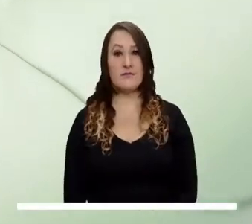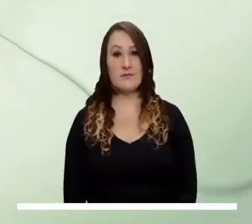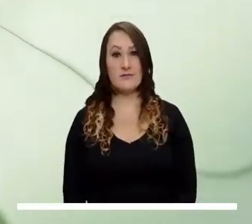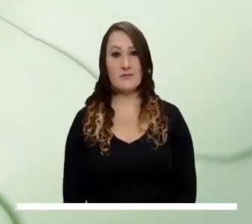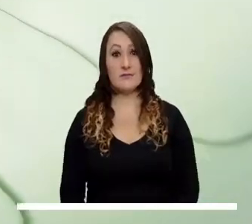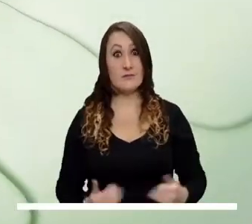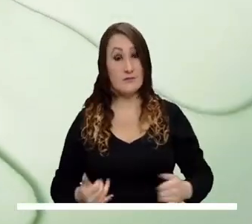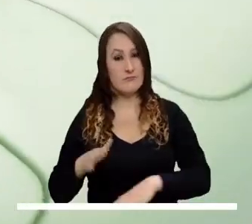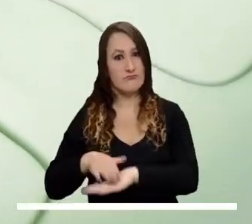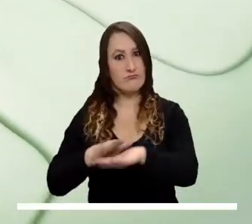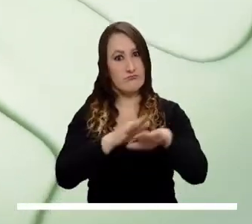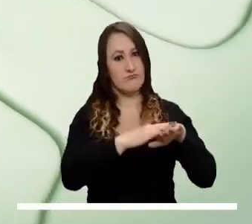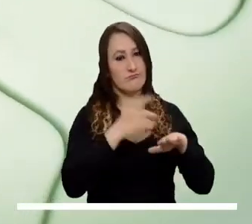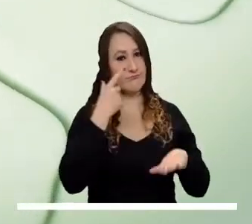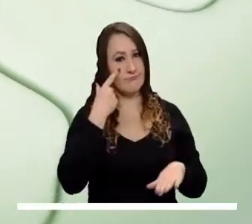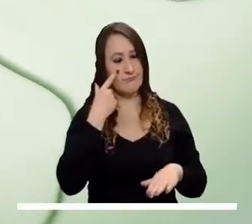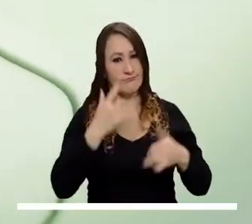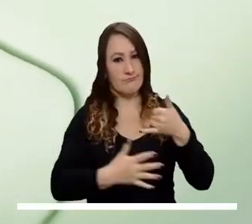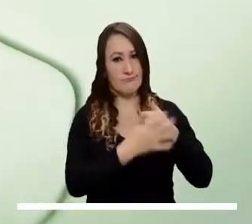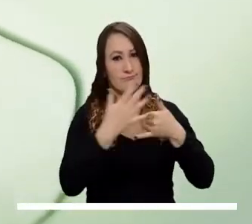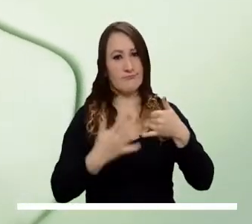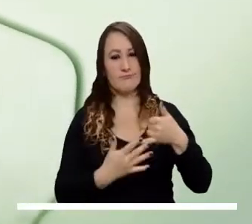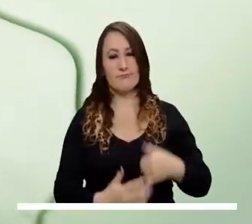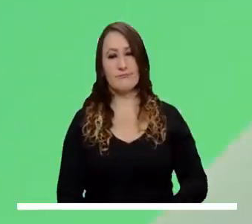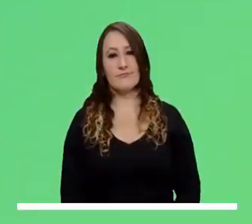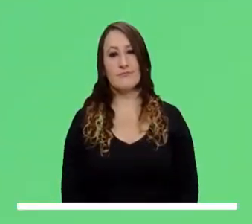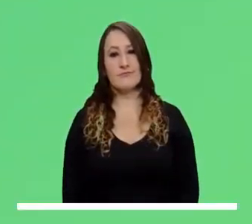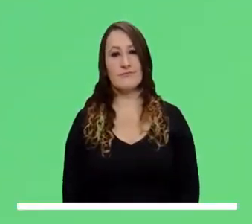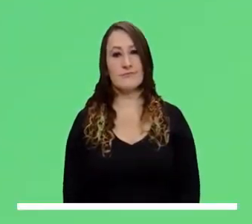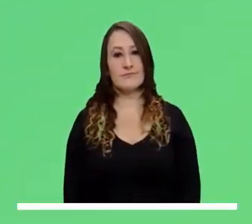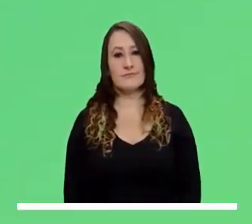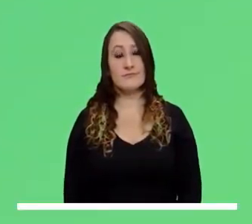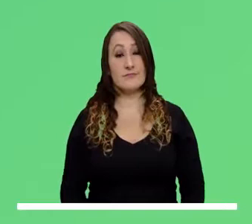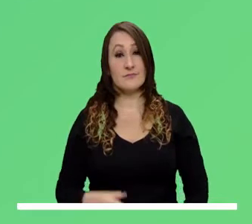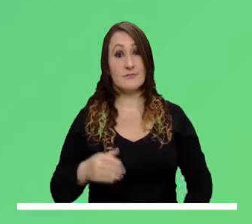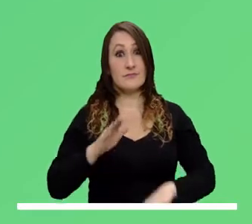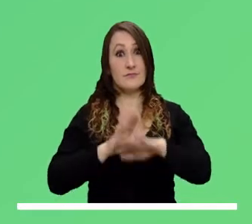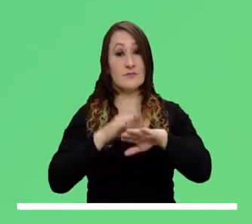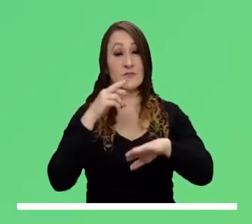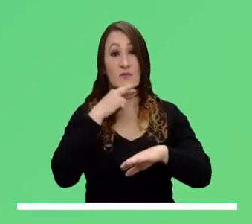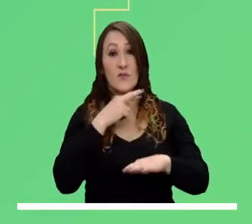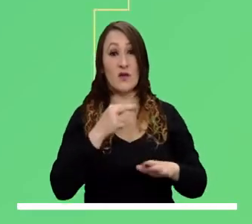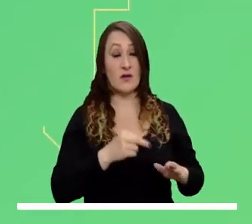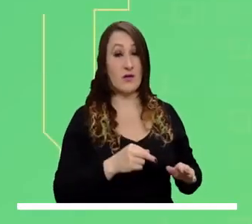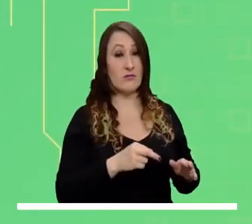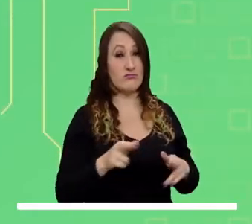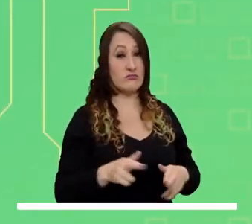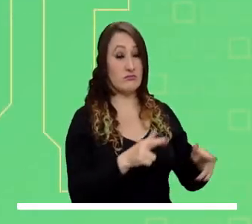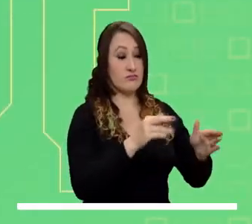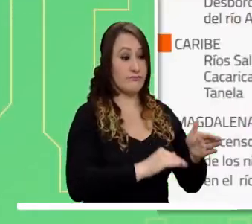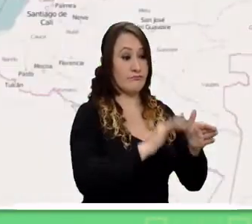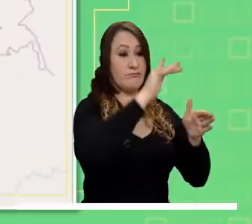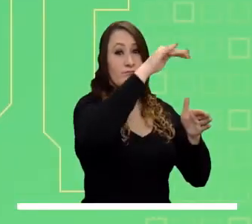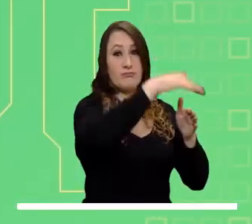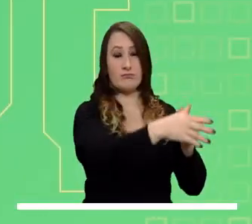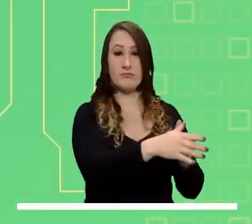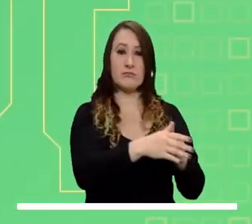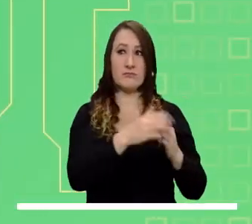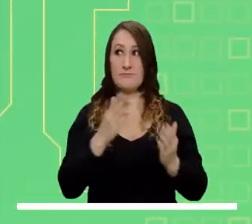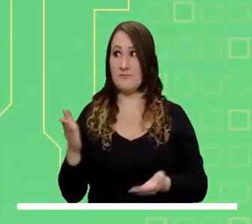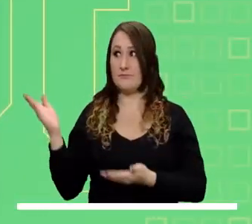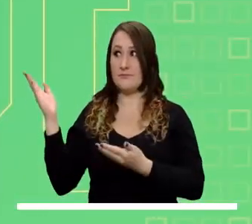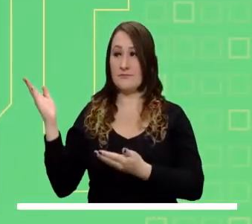de la ciudad. Ahora, mucha atención a las alertas a nivel nacional. Alerta roja por desbordamiento del río